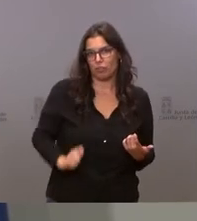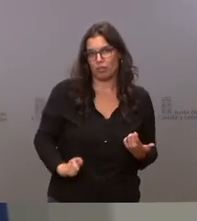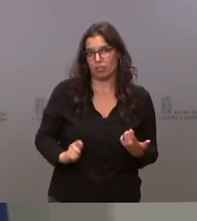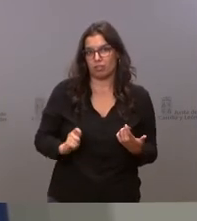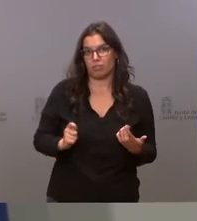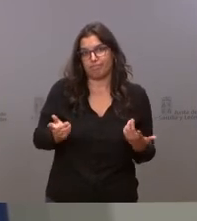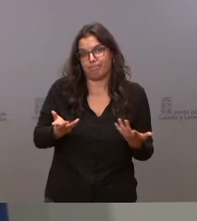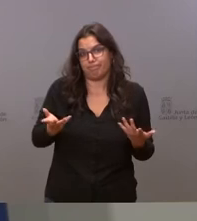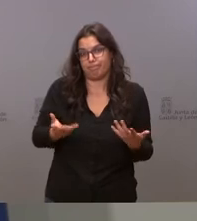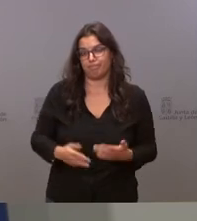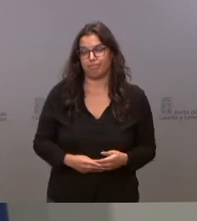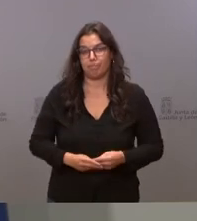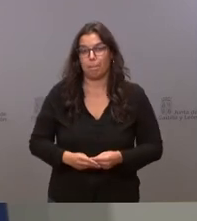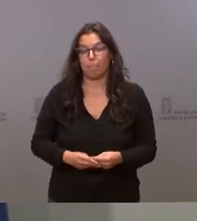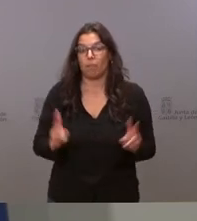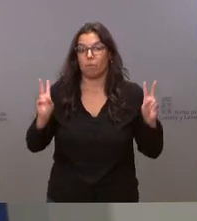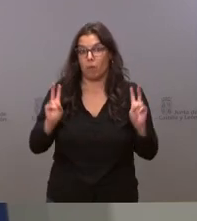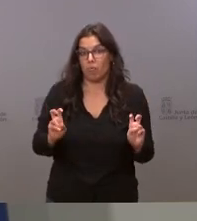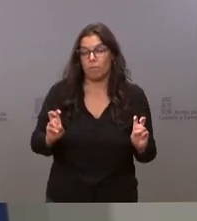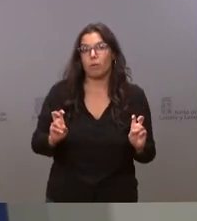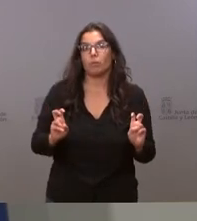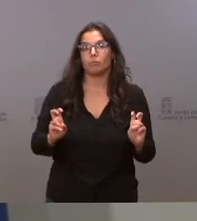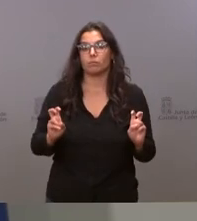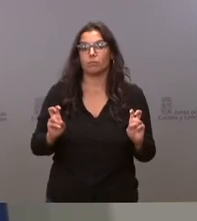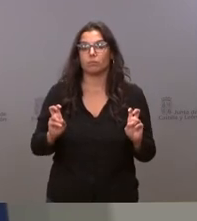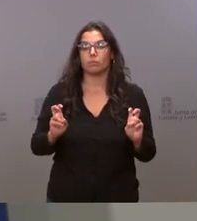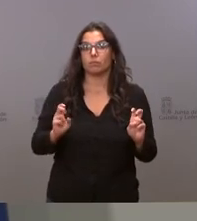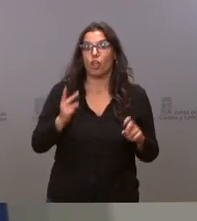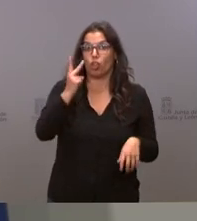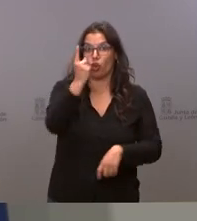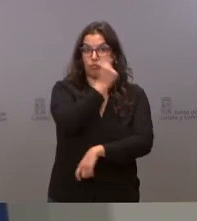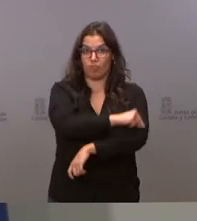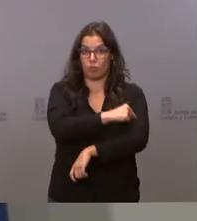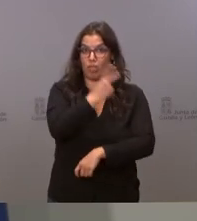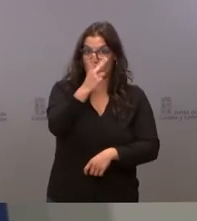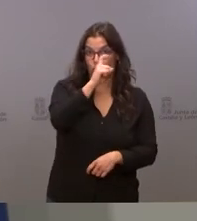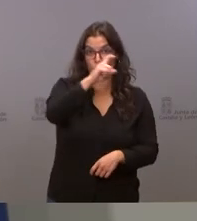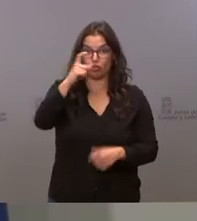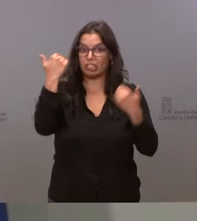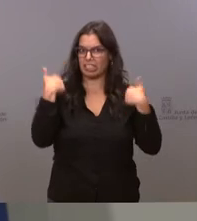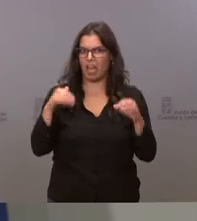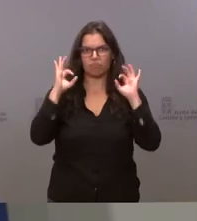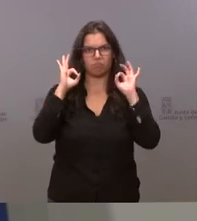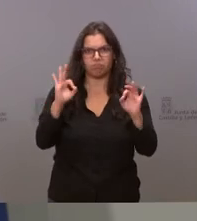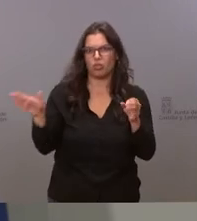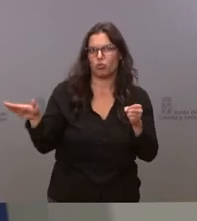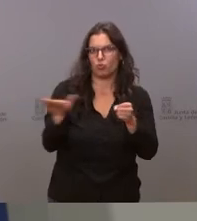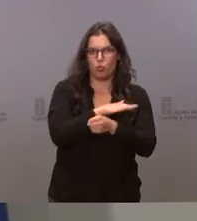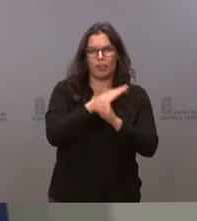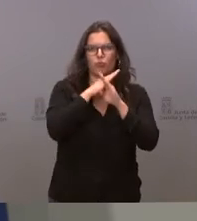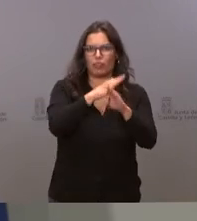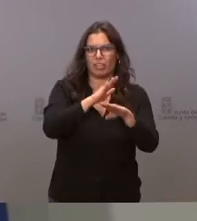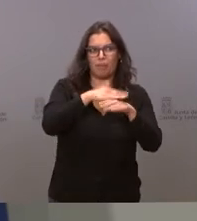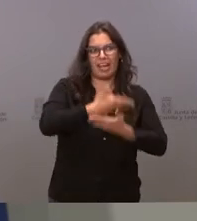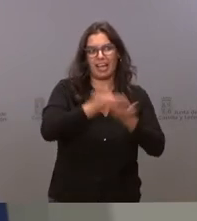vacunar a estos trabajadores en principio las dos dosis cubren suficientemente al conjunto de la población se